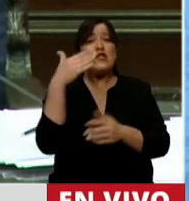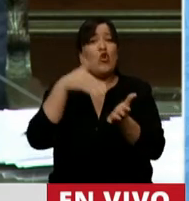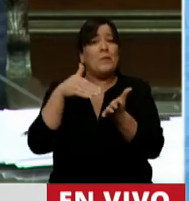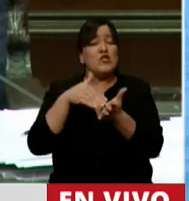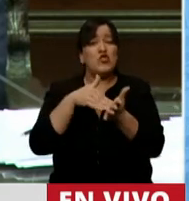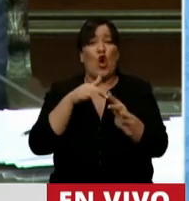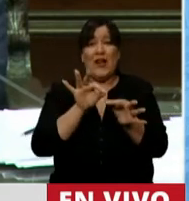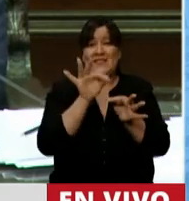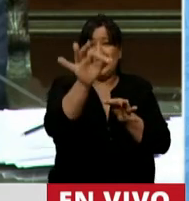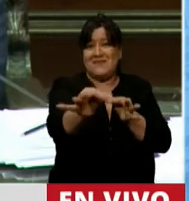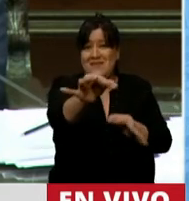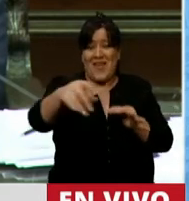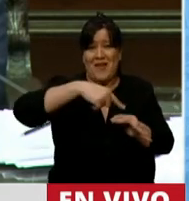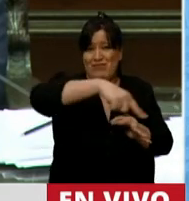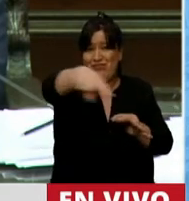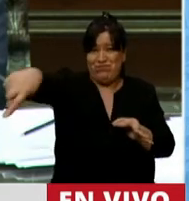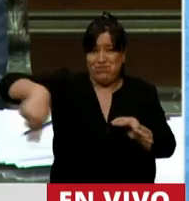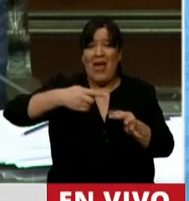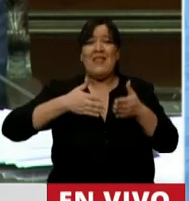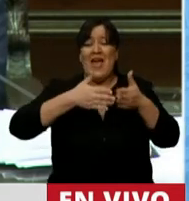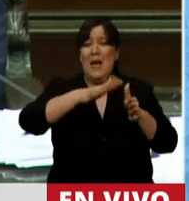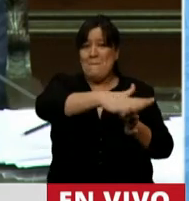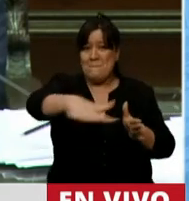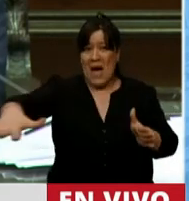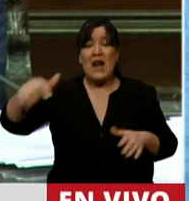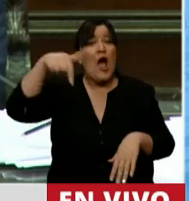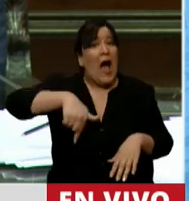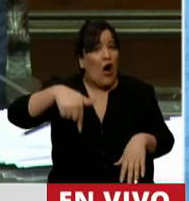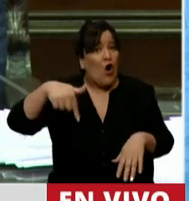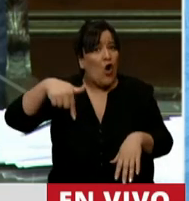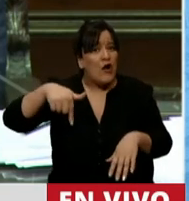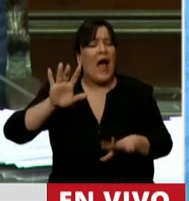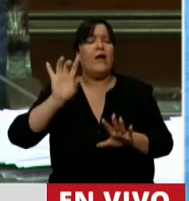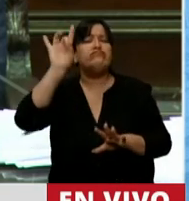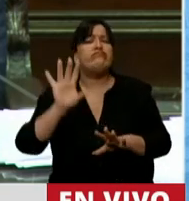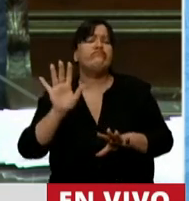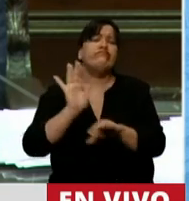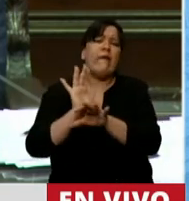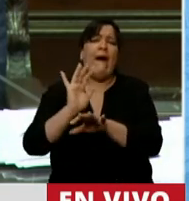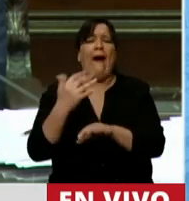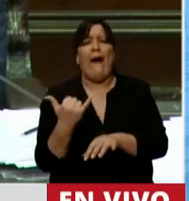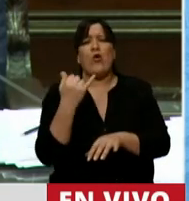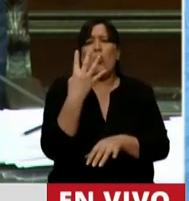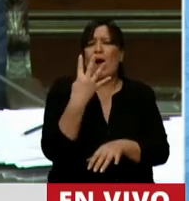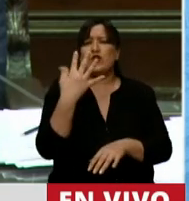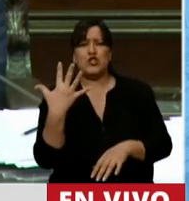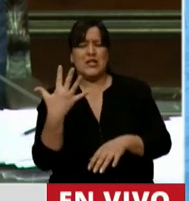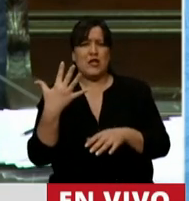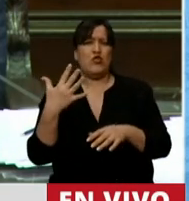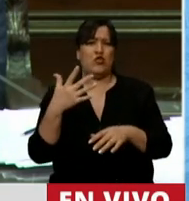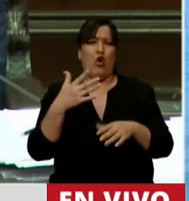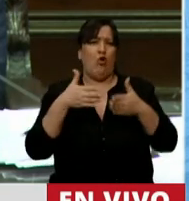cuadrados de espacios marítimos que hoy solamente tienen 4 o 5 patrulleras